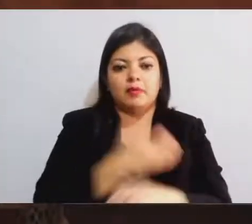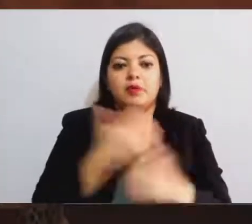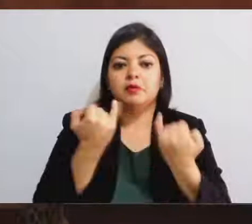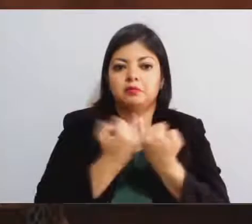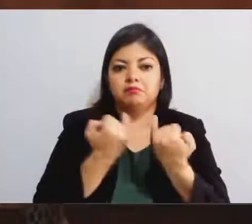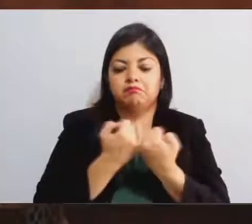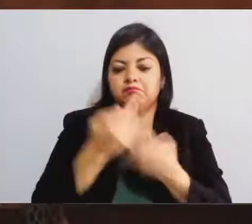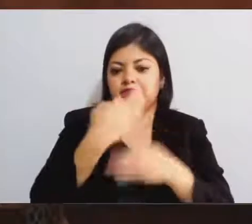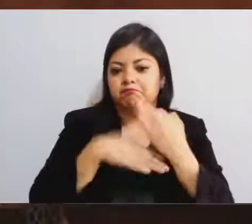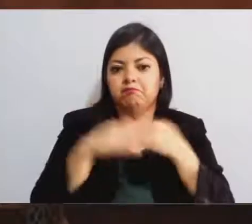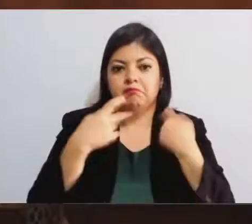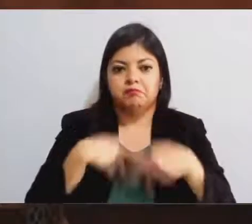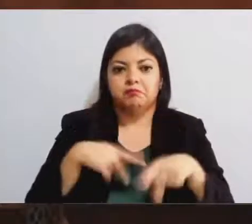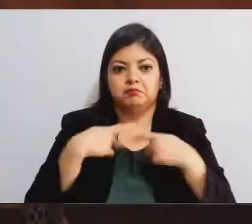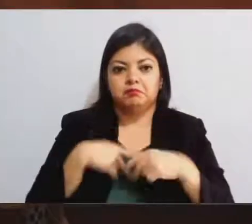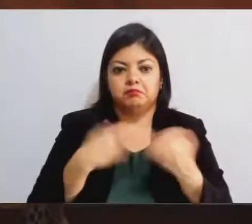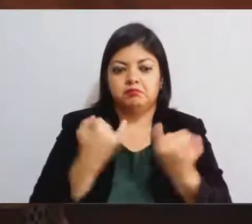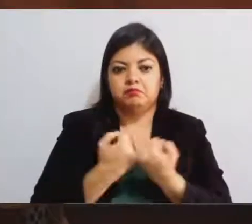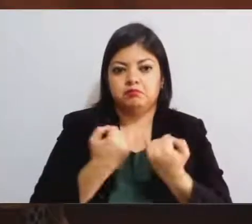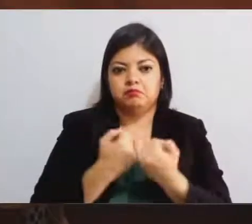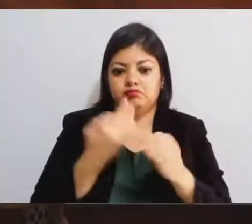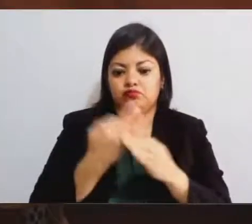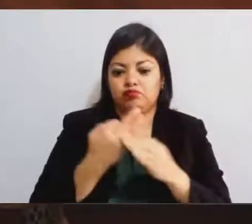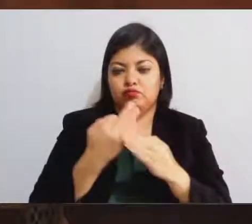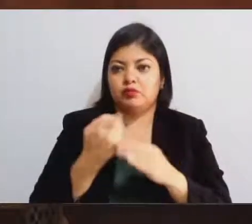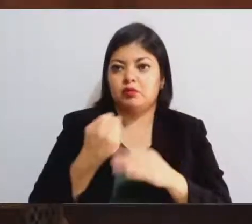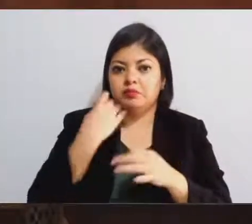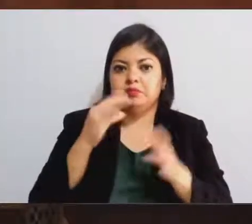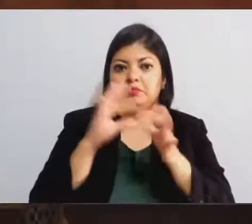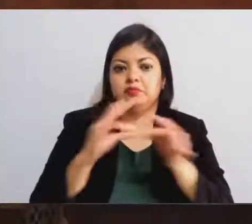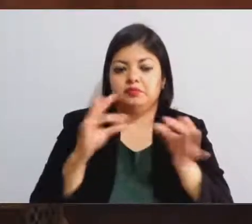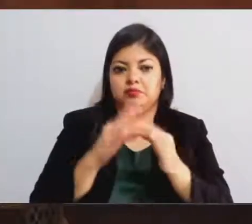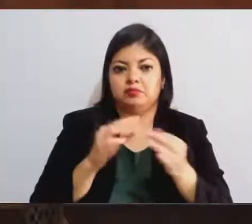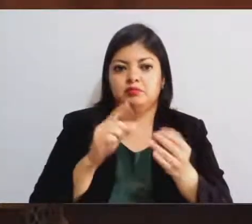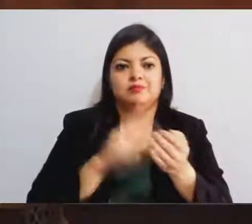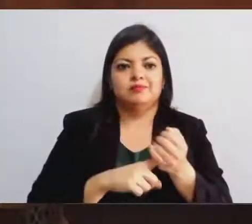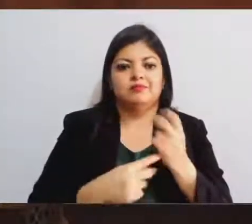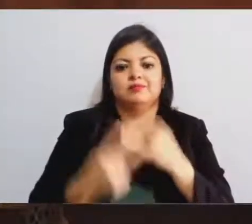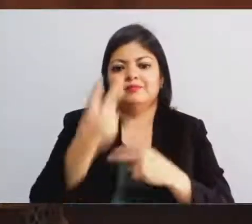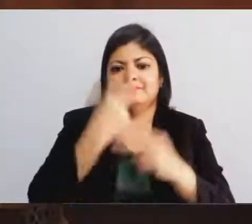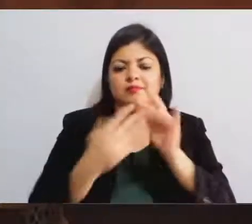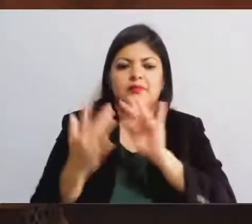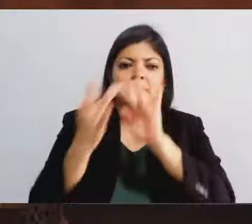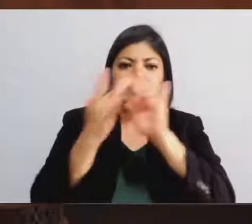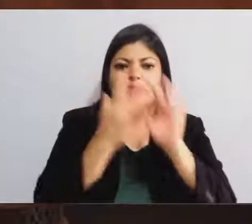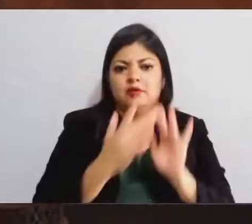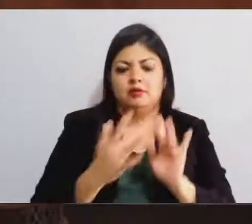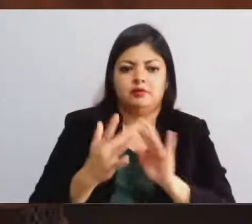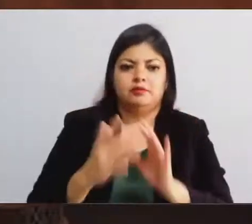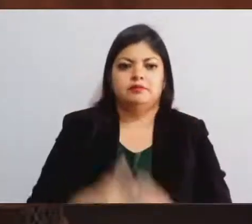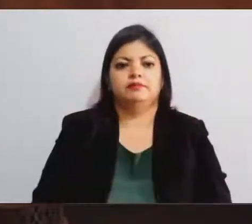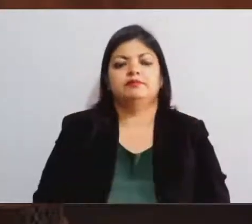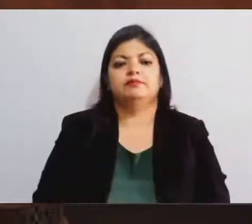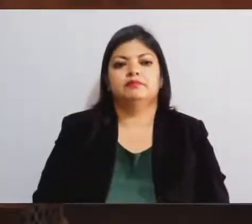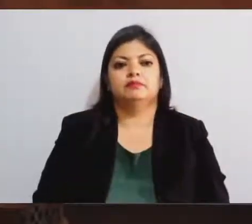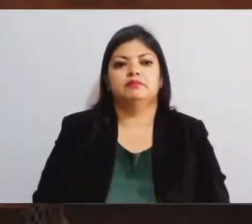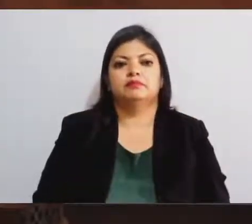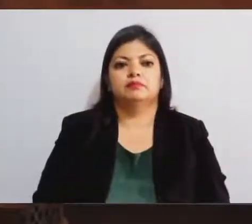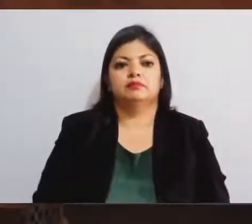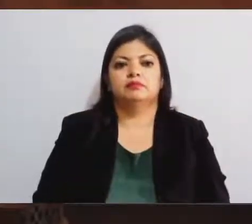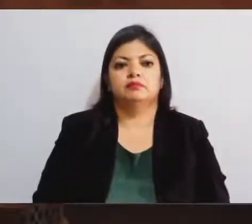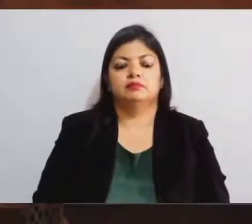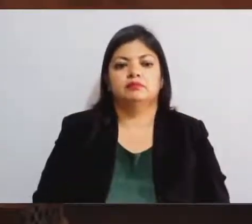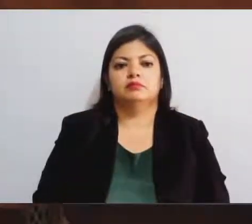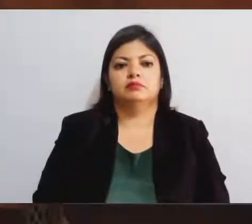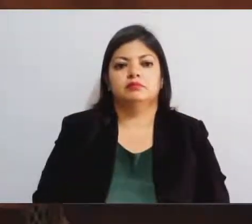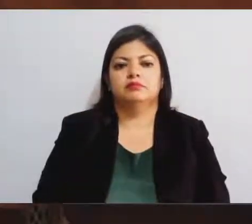población que sigue el desarrollo de la presente sesión a través de las redes sociales. Amnistía es